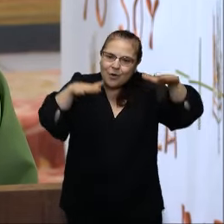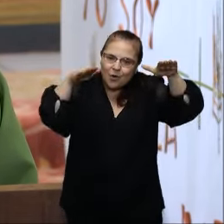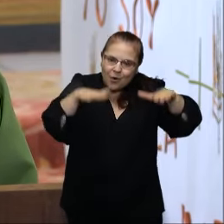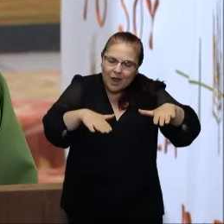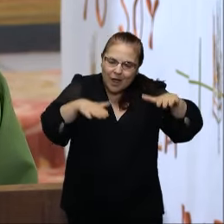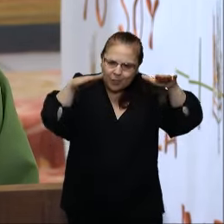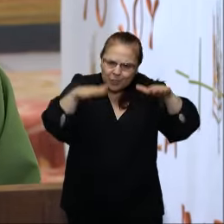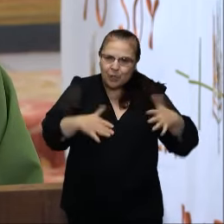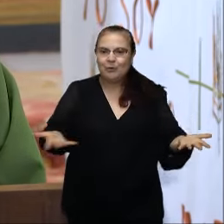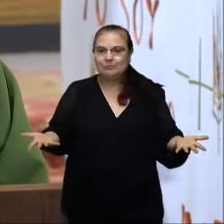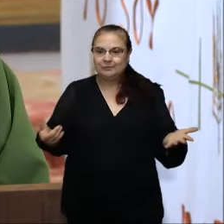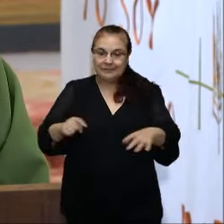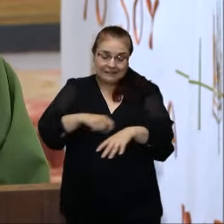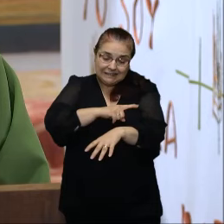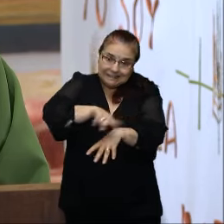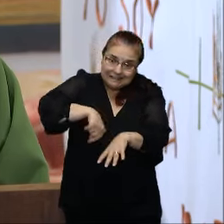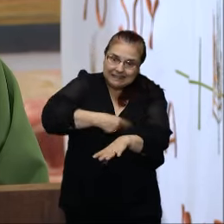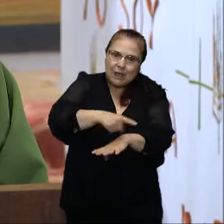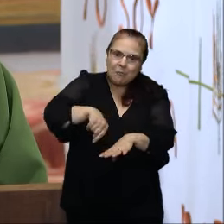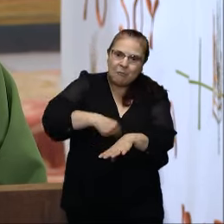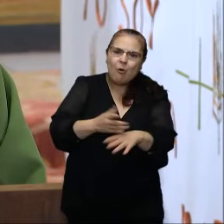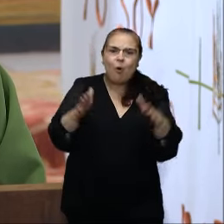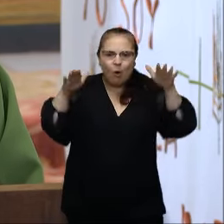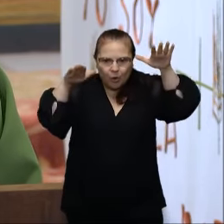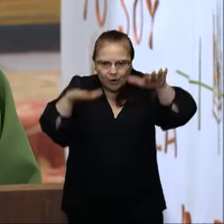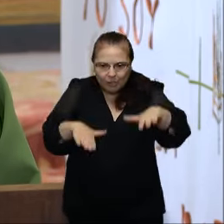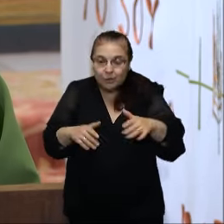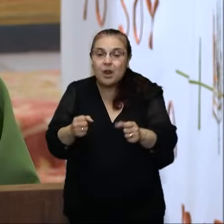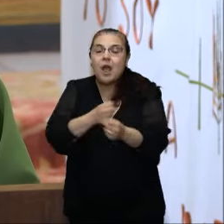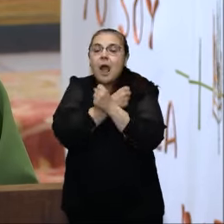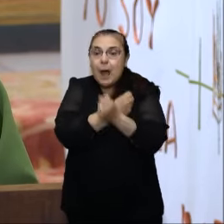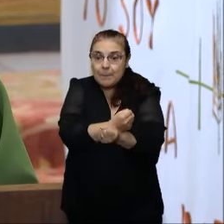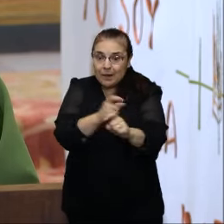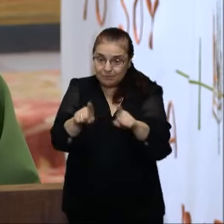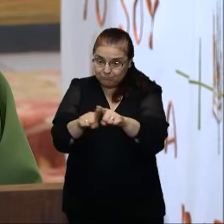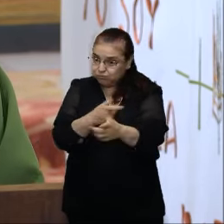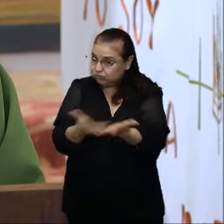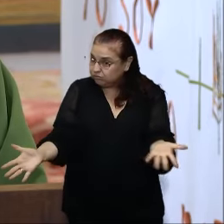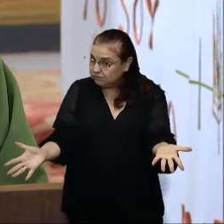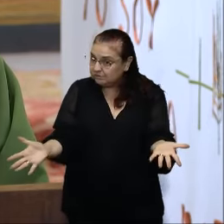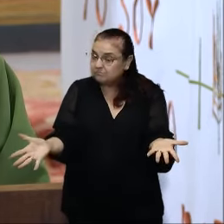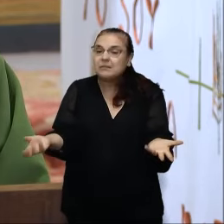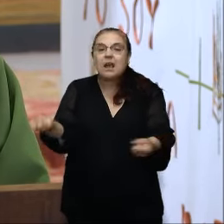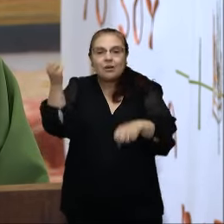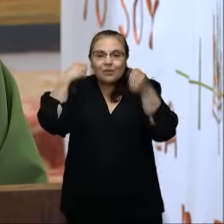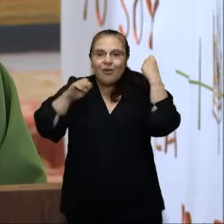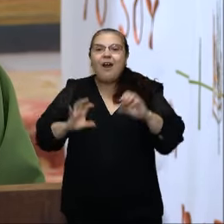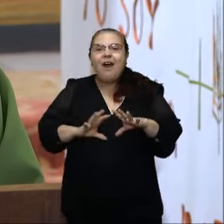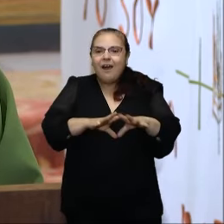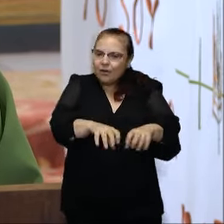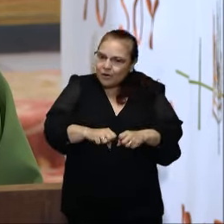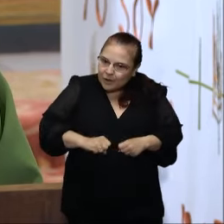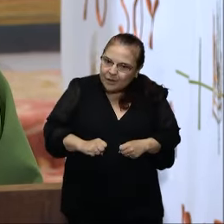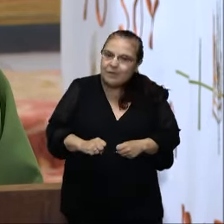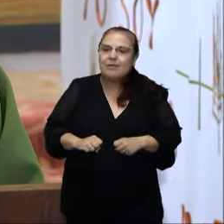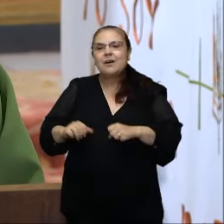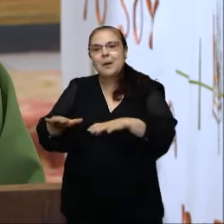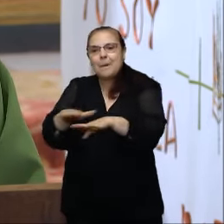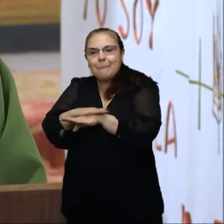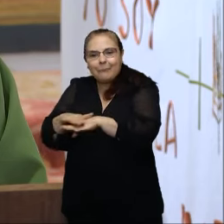tiempo de adoración. ¿Y cómo amamos a nuestros hermanos? Pues teniendo una actitud de acogida, de perdón,